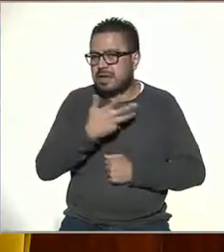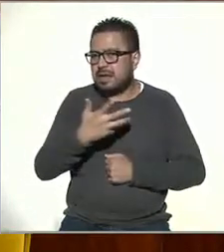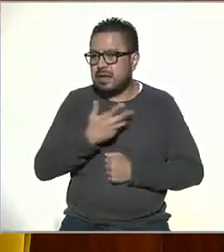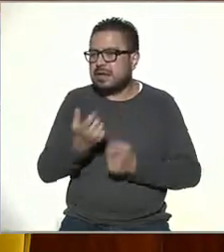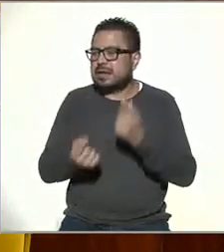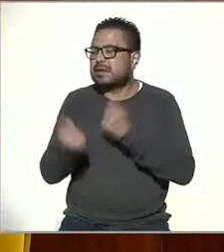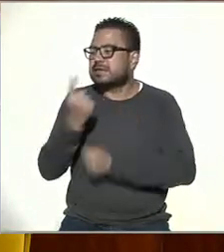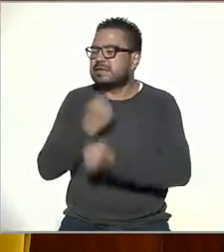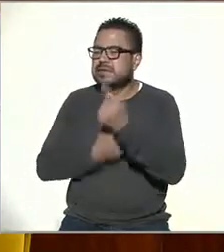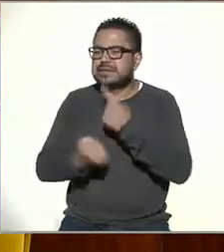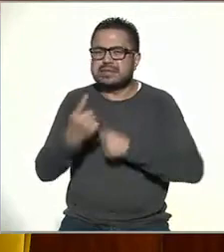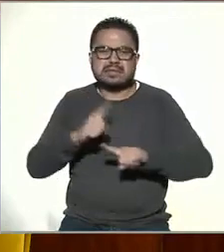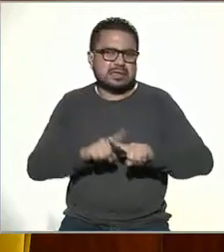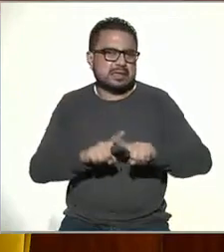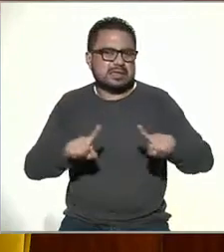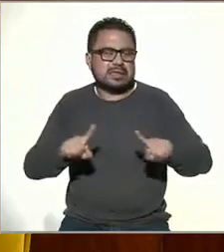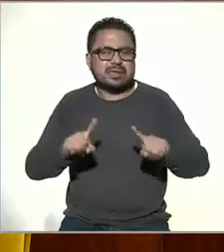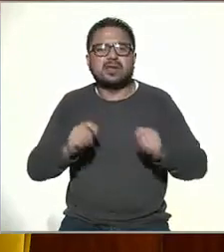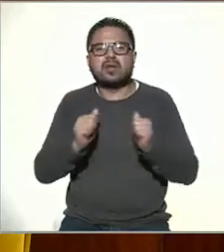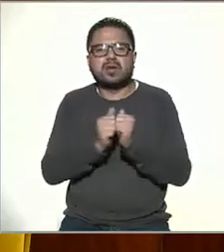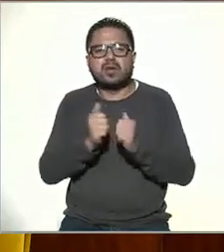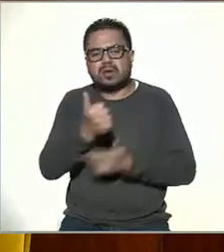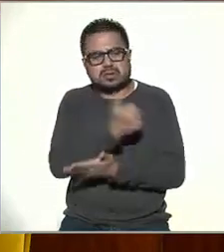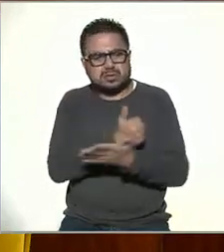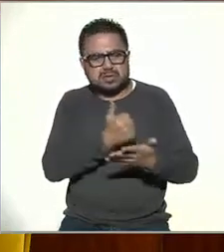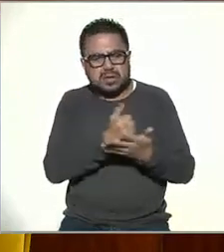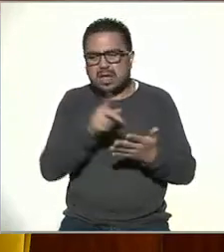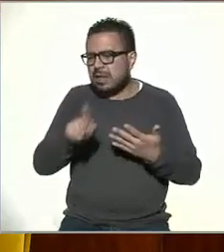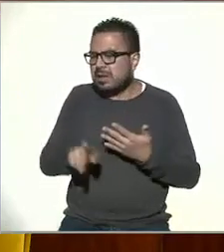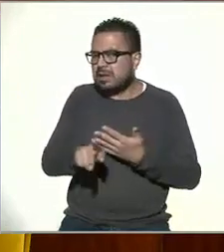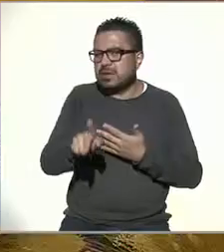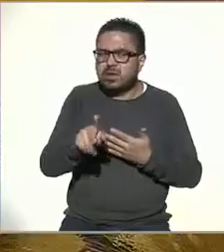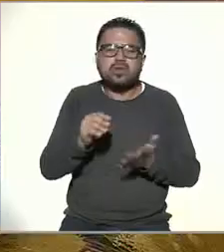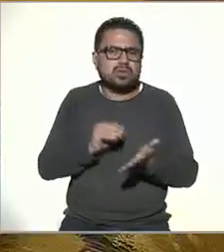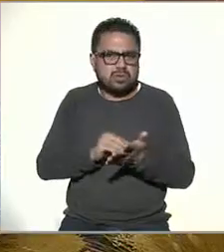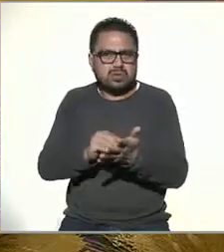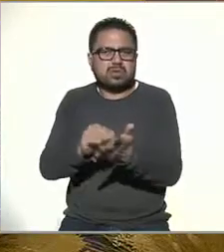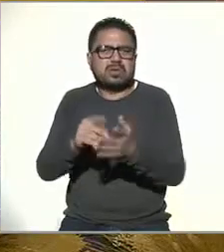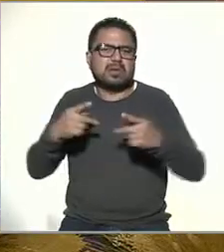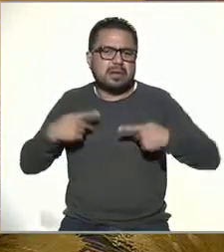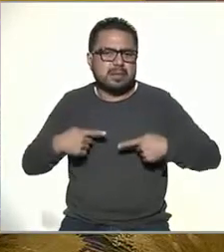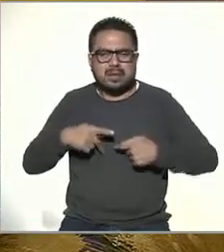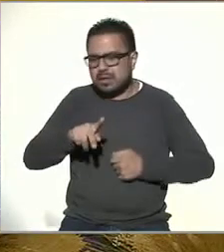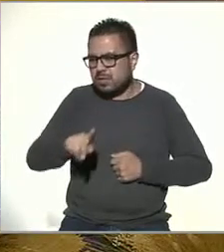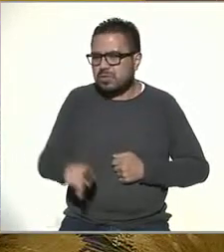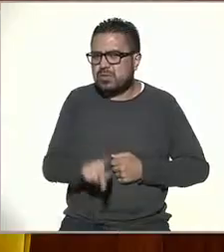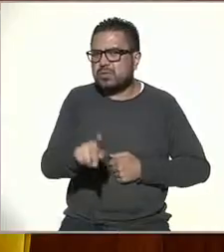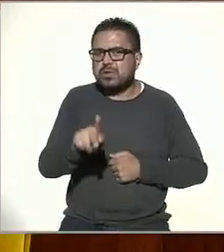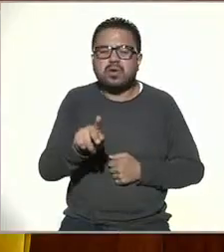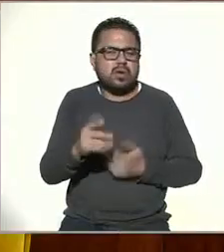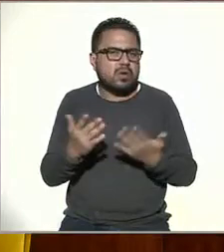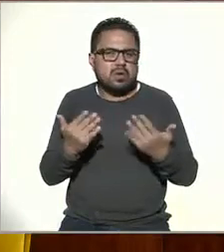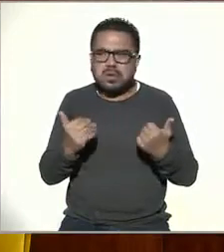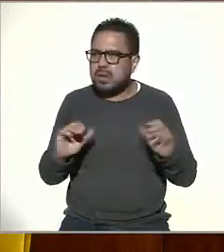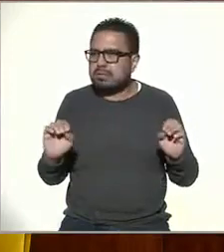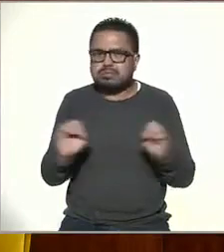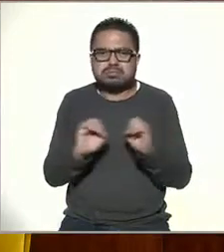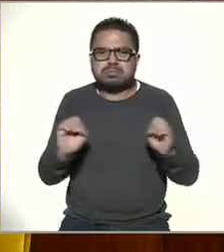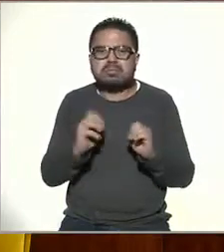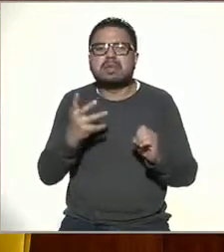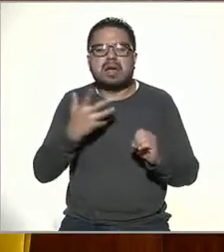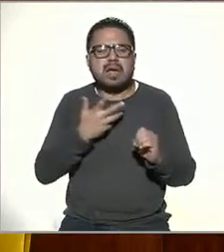diferencias? Uno, lo urbano y lo rural. Todavía la población rural todavía no tiene